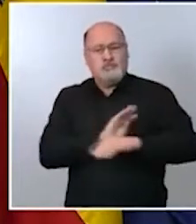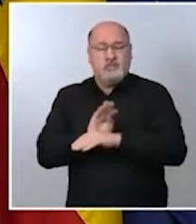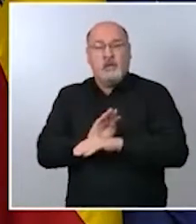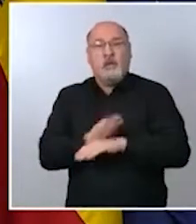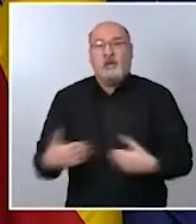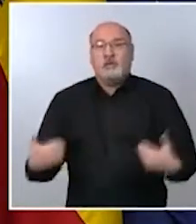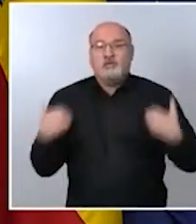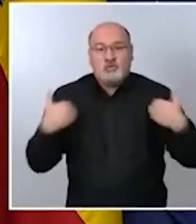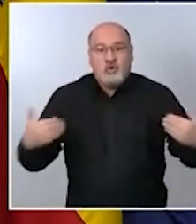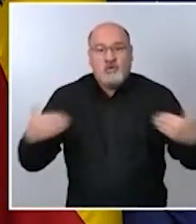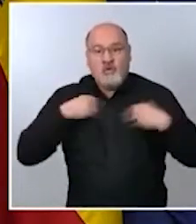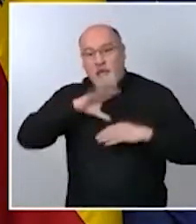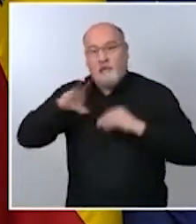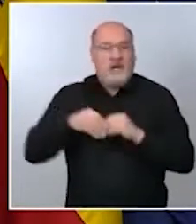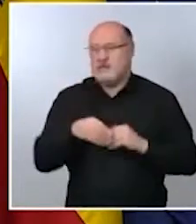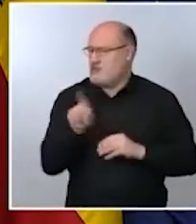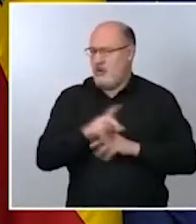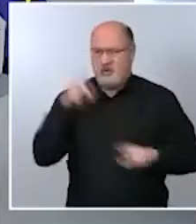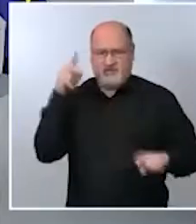suplementario